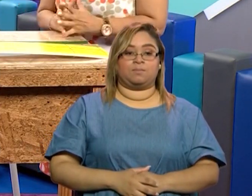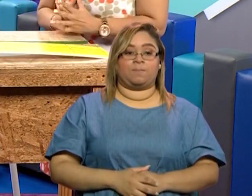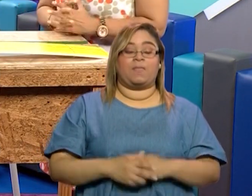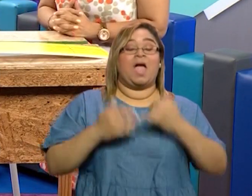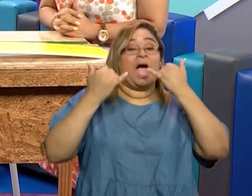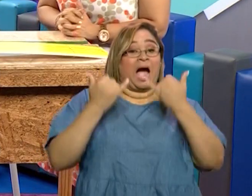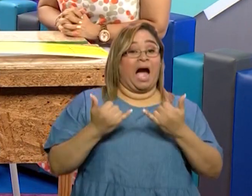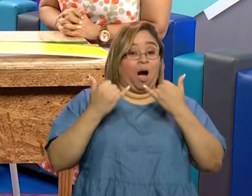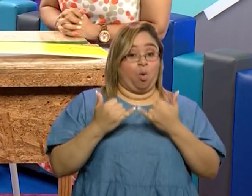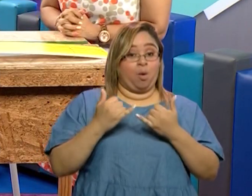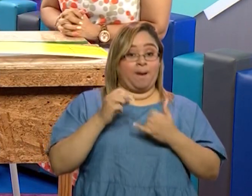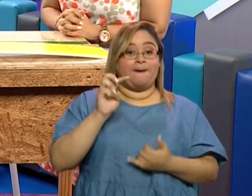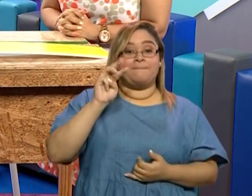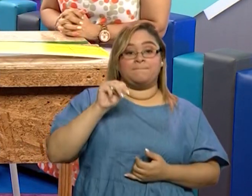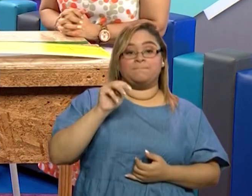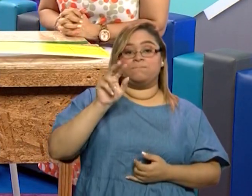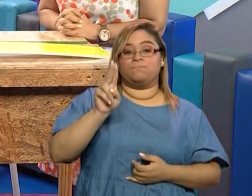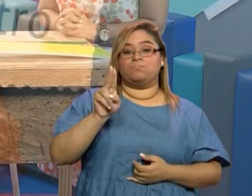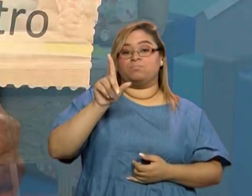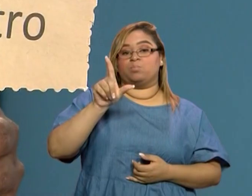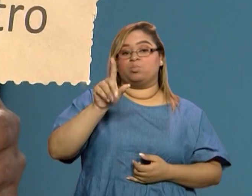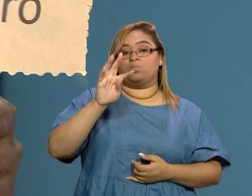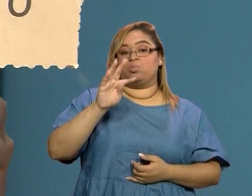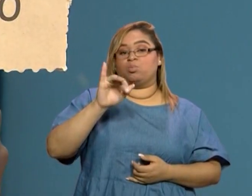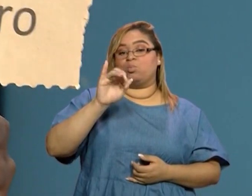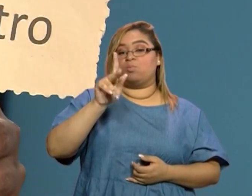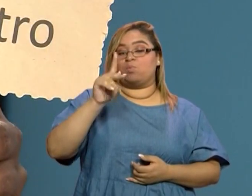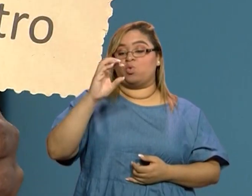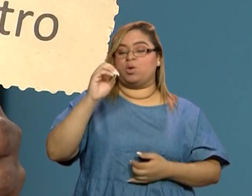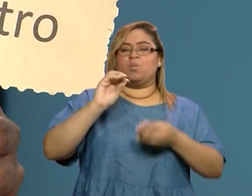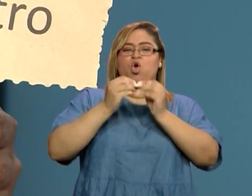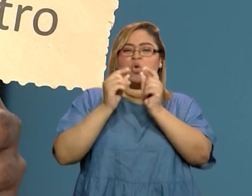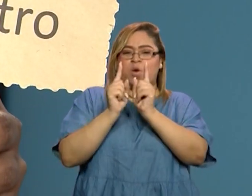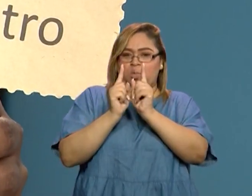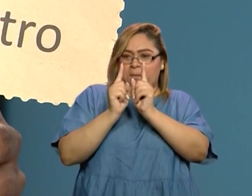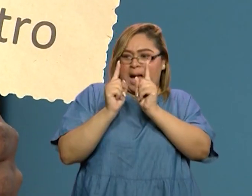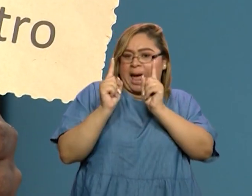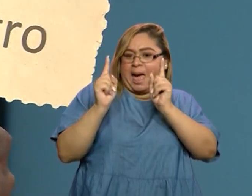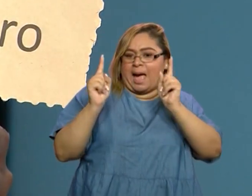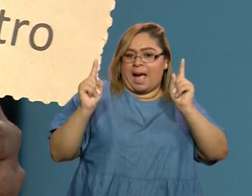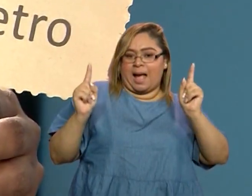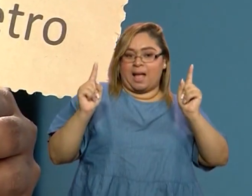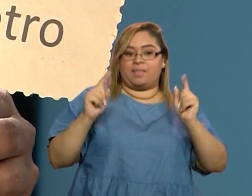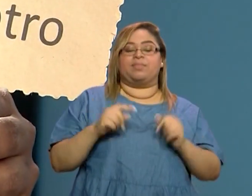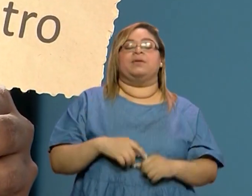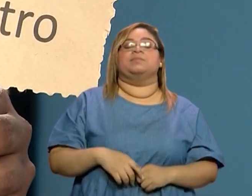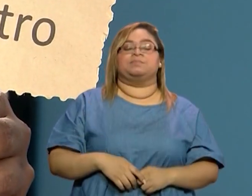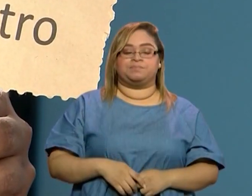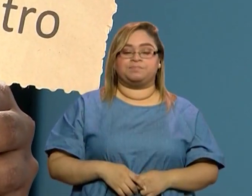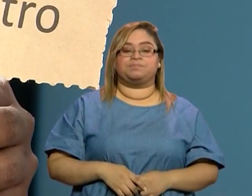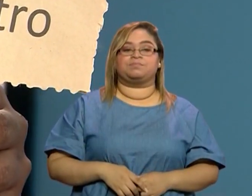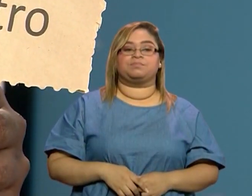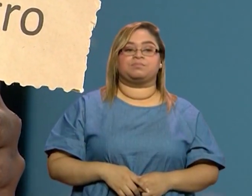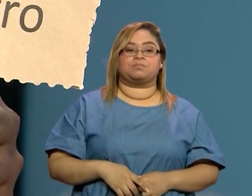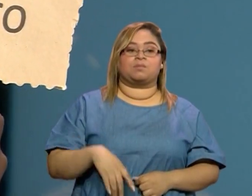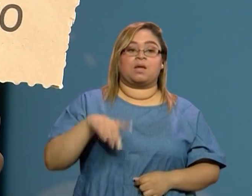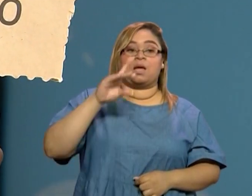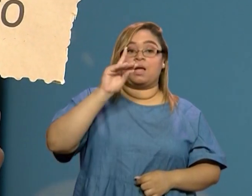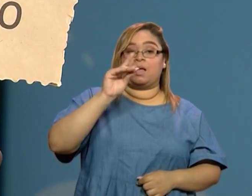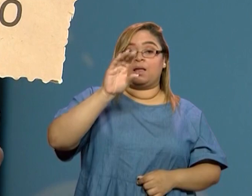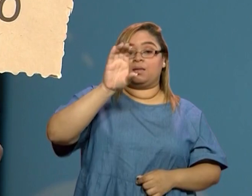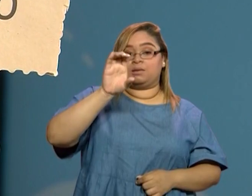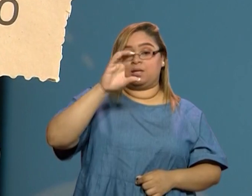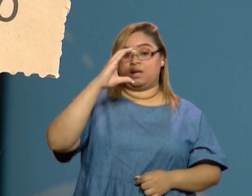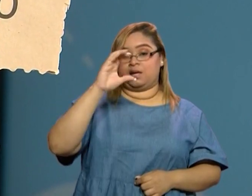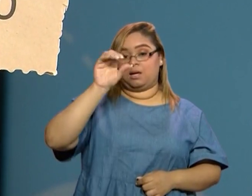grande. Así es. Entonces, hablamos de decámetro, donde también lo identificamos con las letras, con las siglas